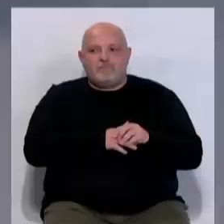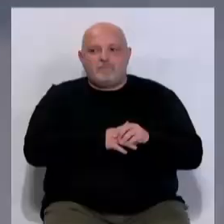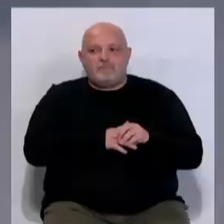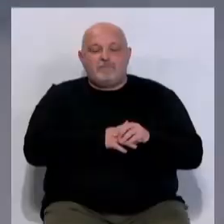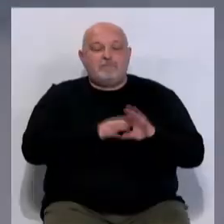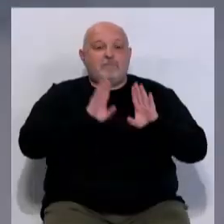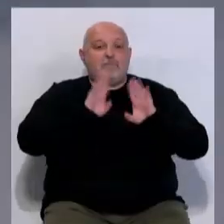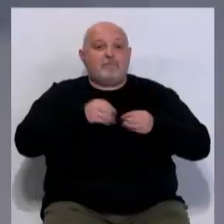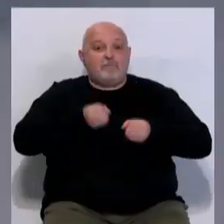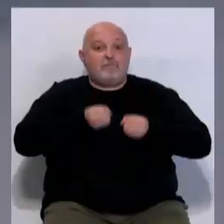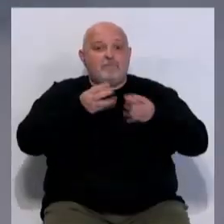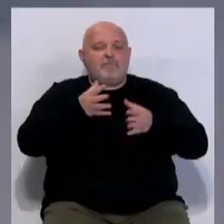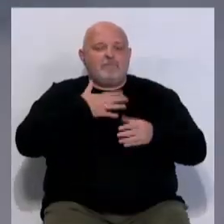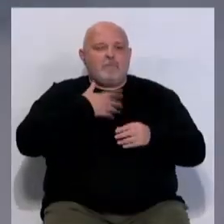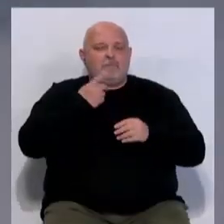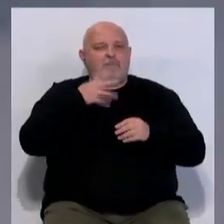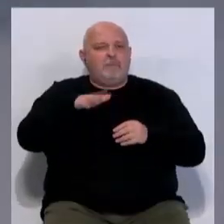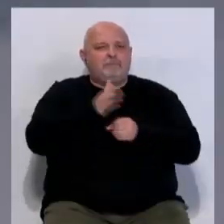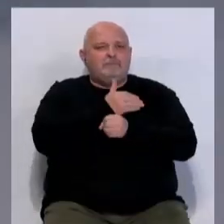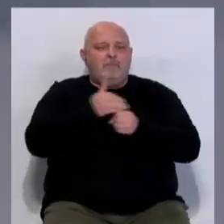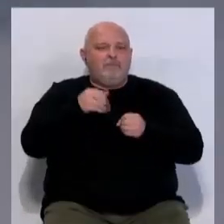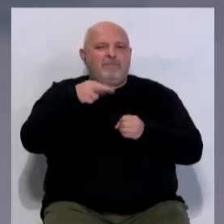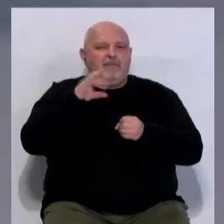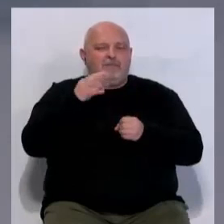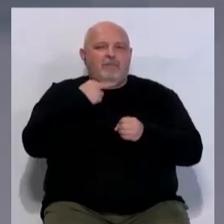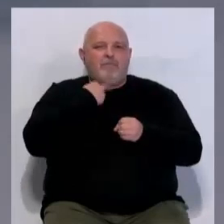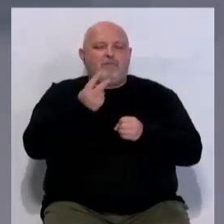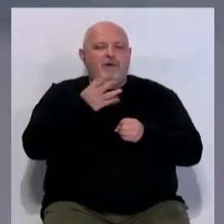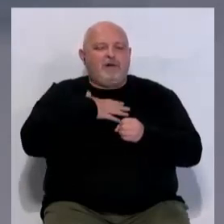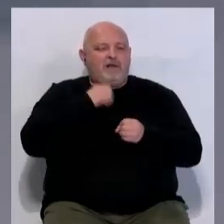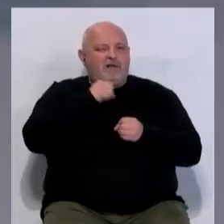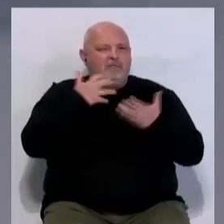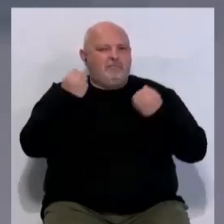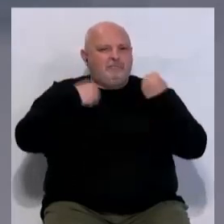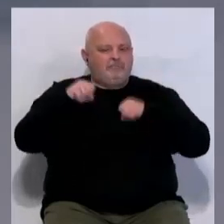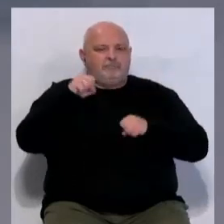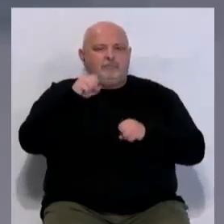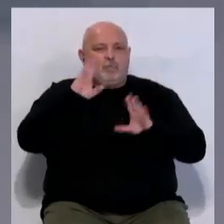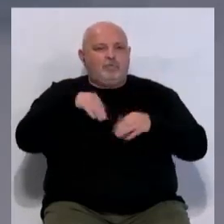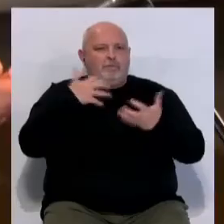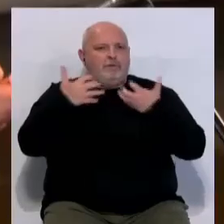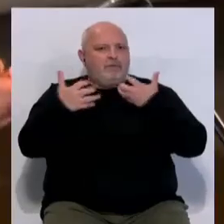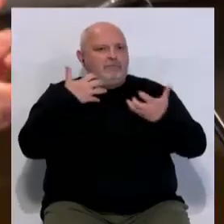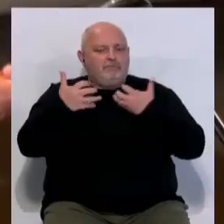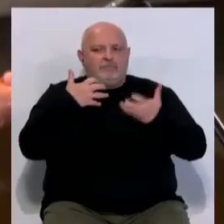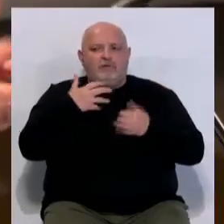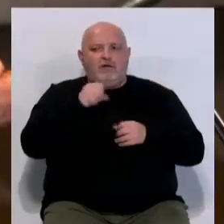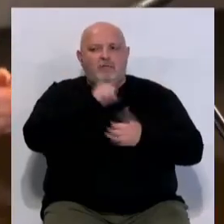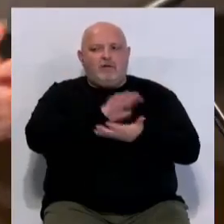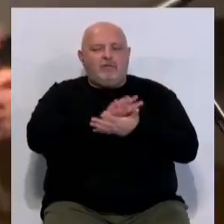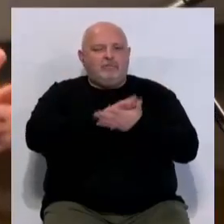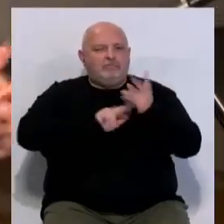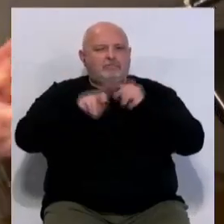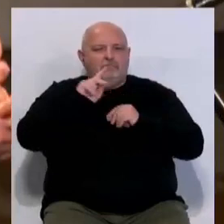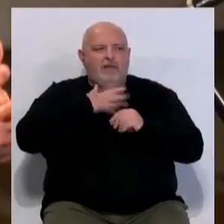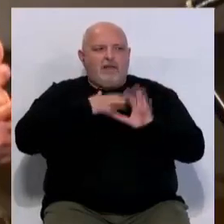Y un último apunte tributo al barrio del Mentidero en la voz de Raúl Gálvez. El artista recupera en su último espectáculo los cantes más